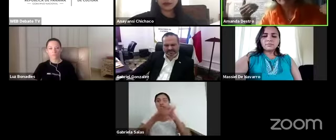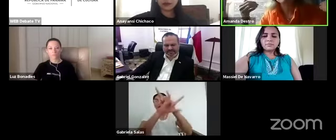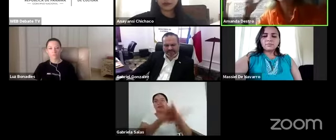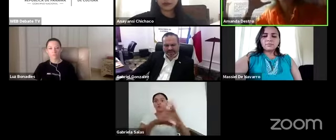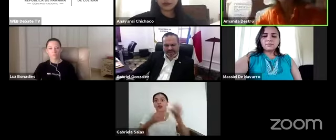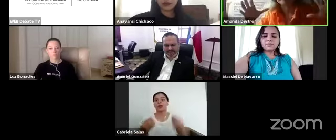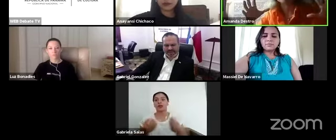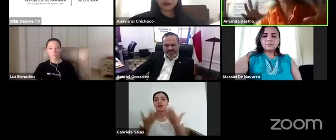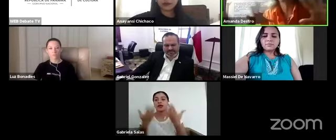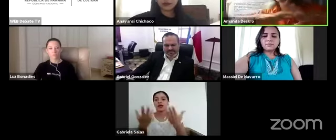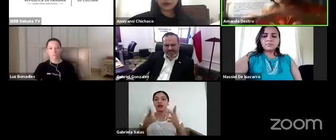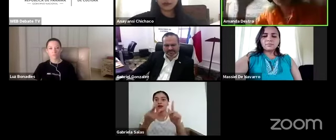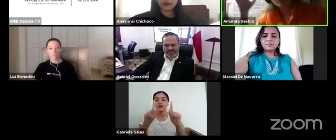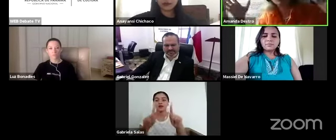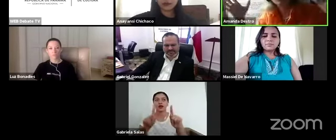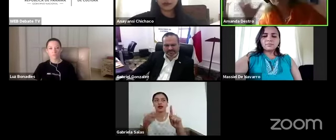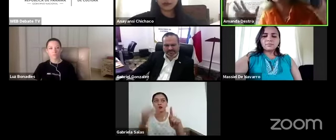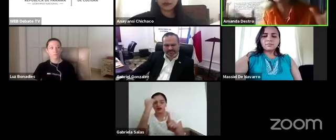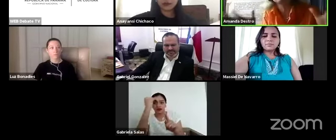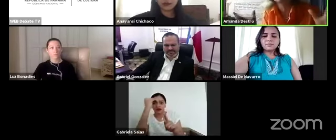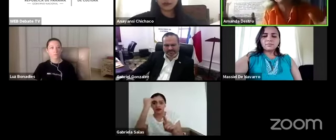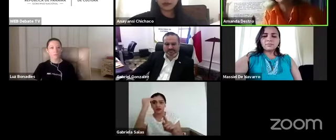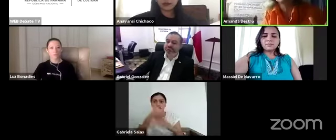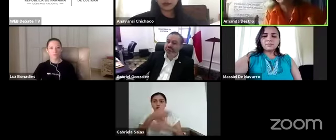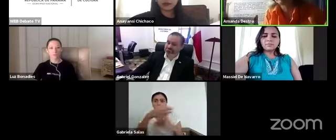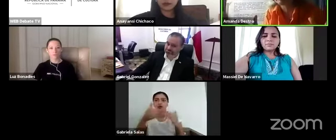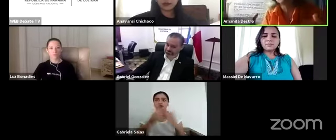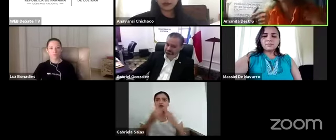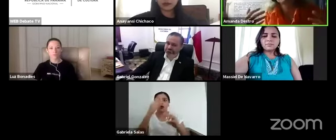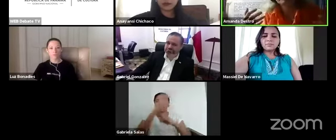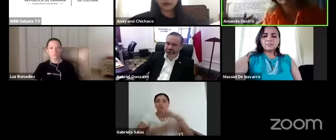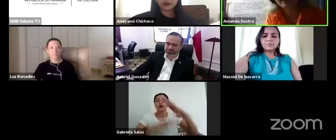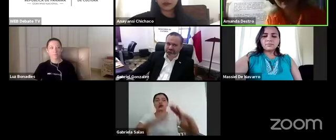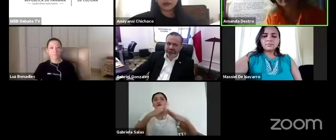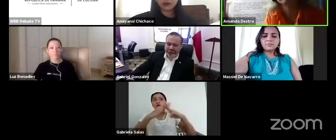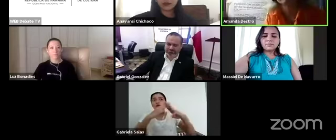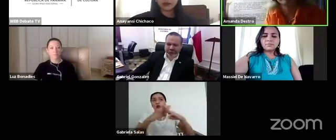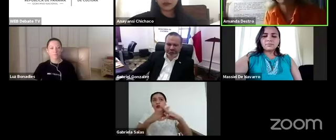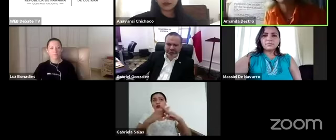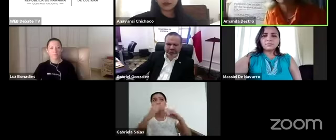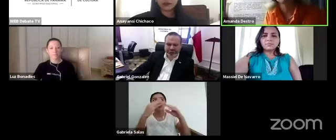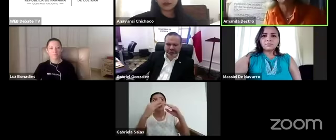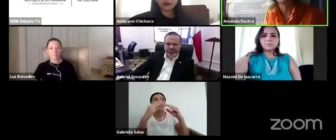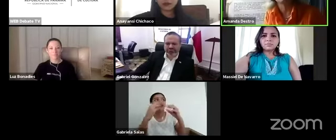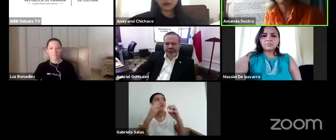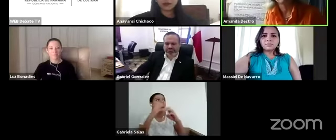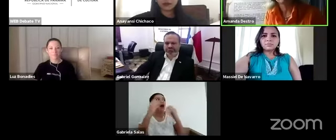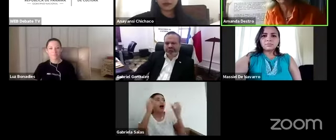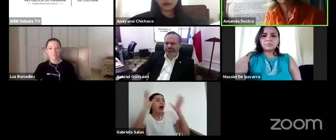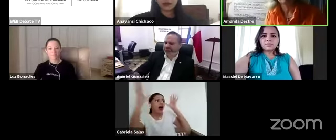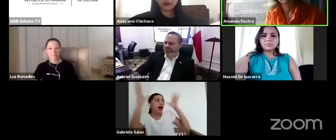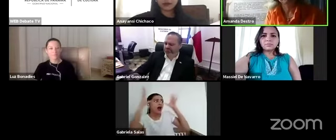llegarán saber todo el mundo de posibilidades que tenemos